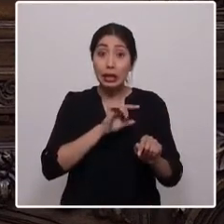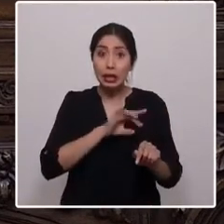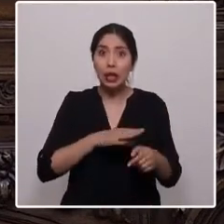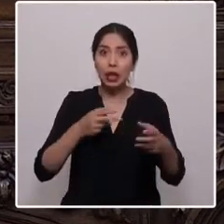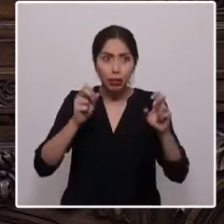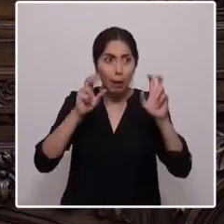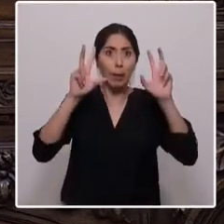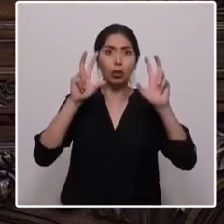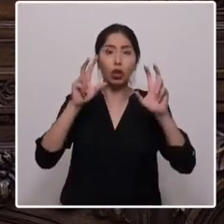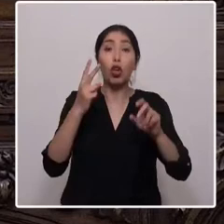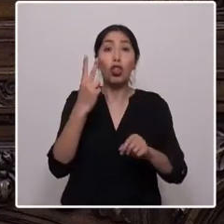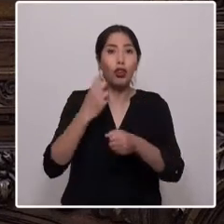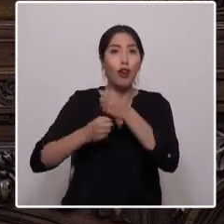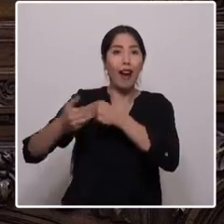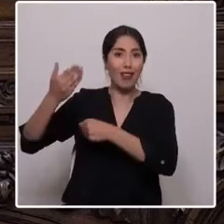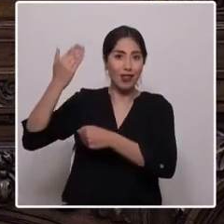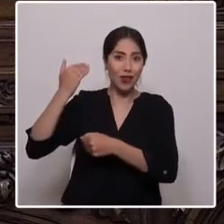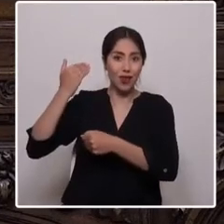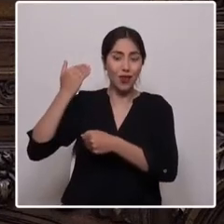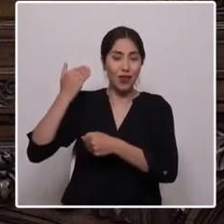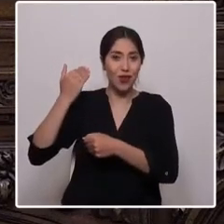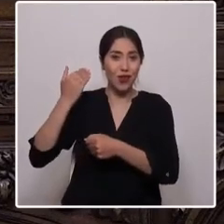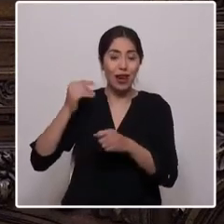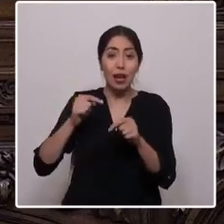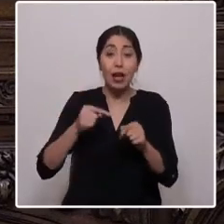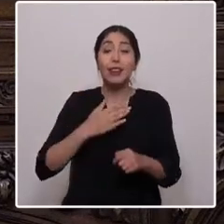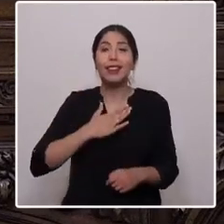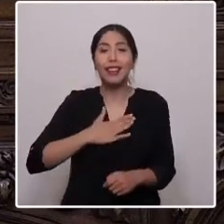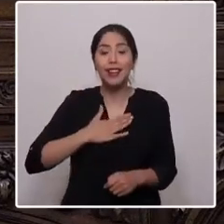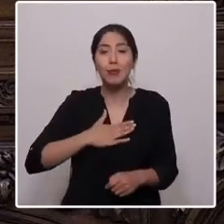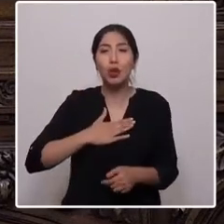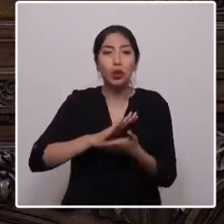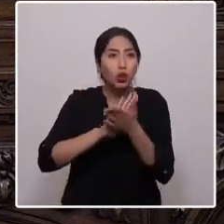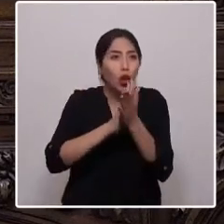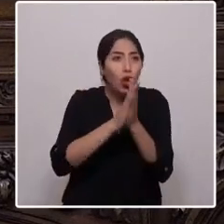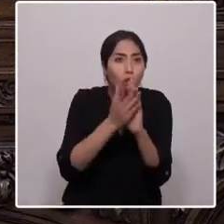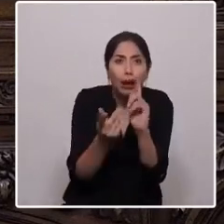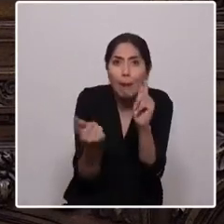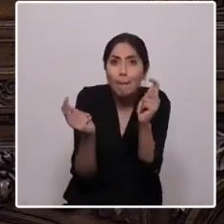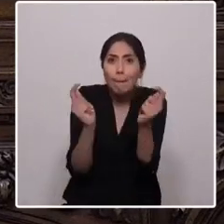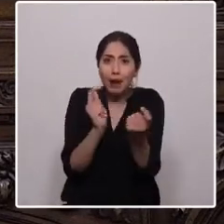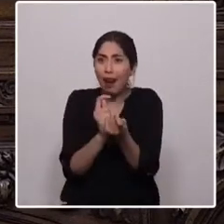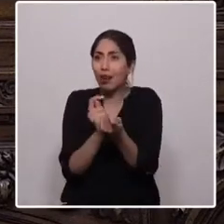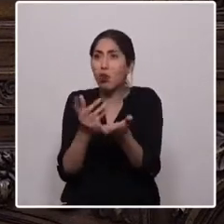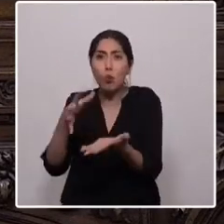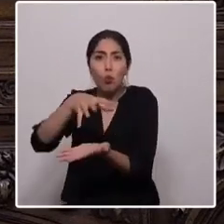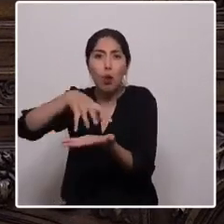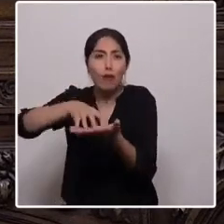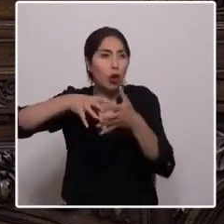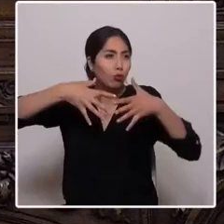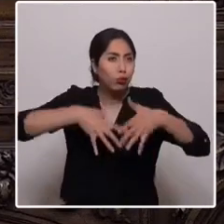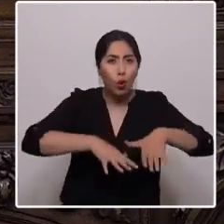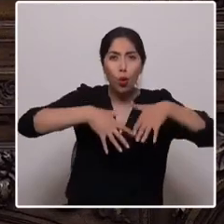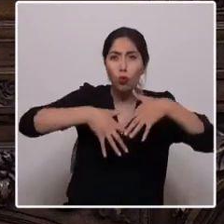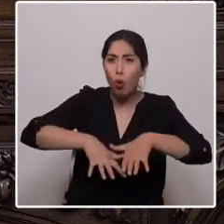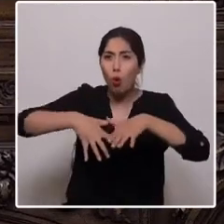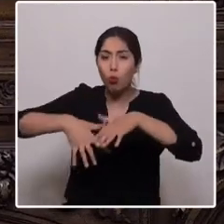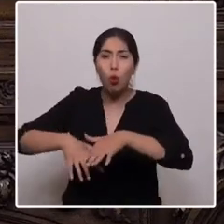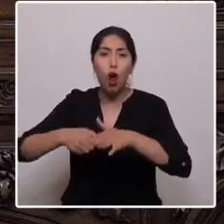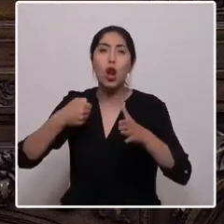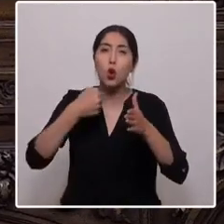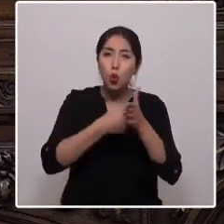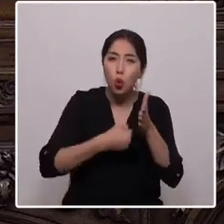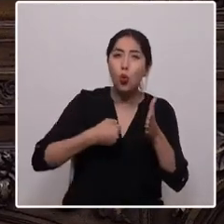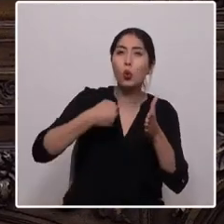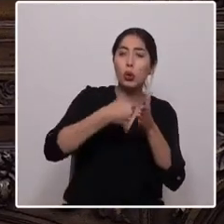histórico, en el que queremos cambiarlo todo junto a un pueblo movilizado por sus luchas y demandas que durante décadas